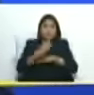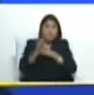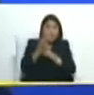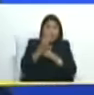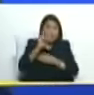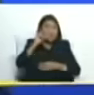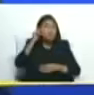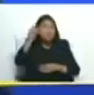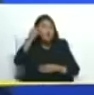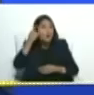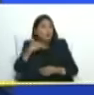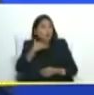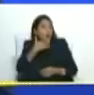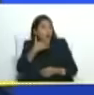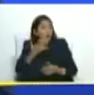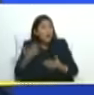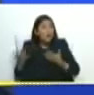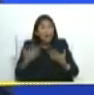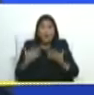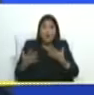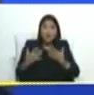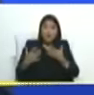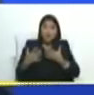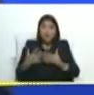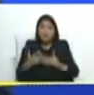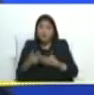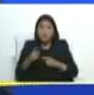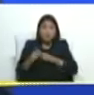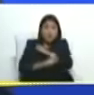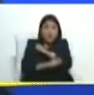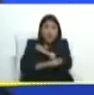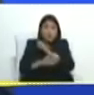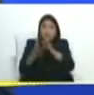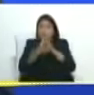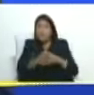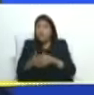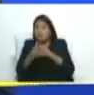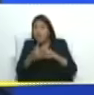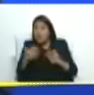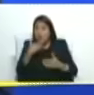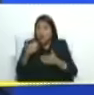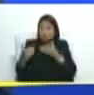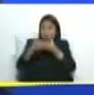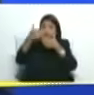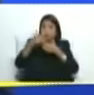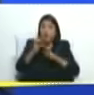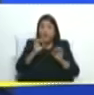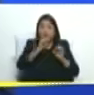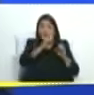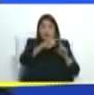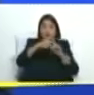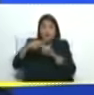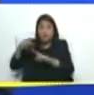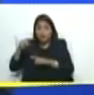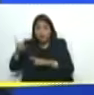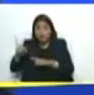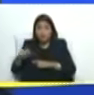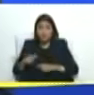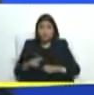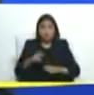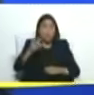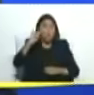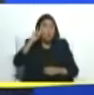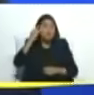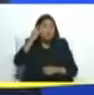alguna aventura alguna emboscada alguna trampa del imperialismo del exxon móvil o del comando sur por si